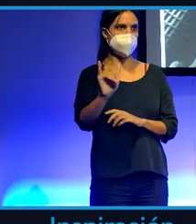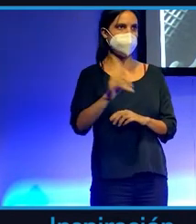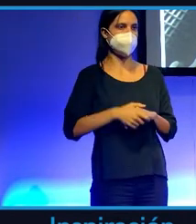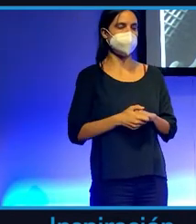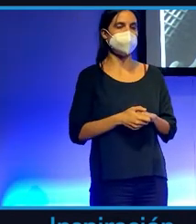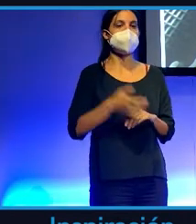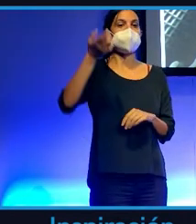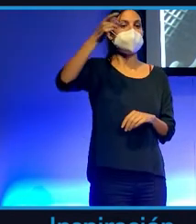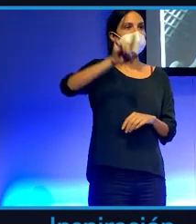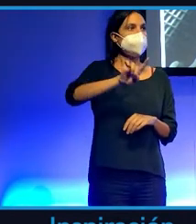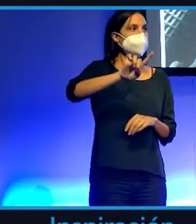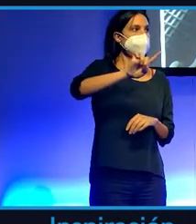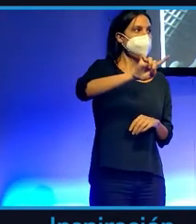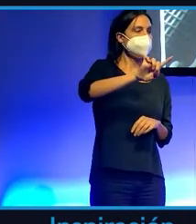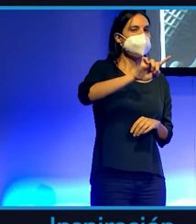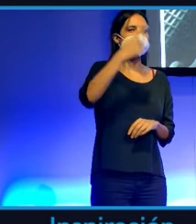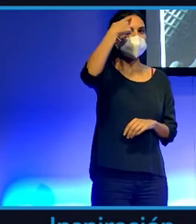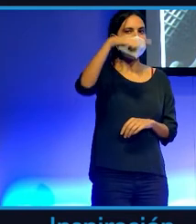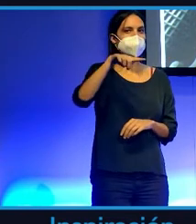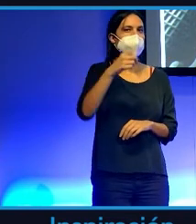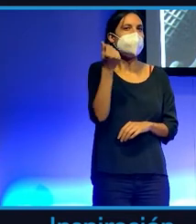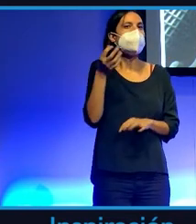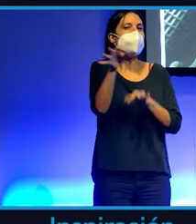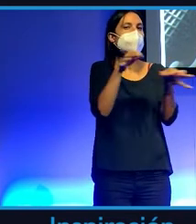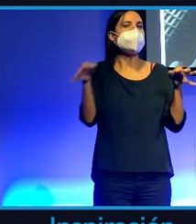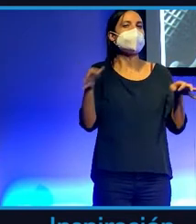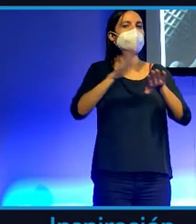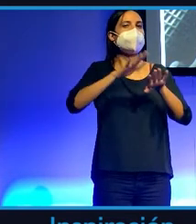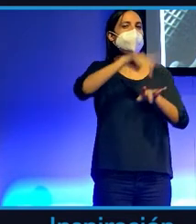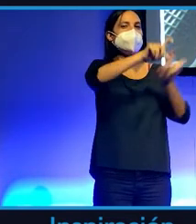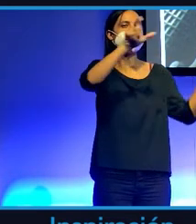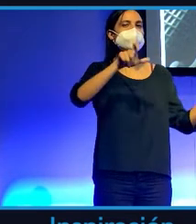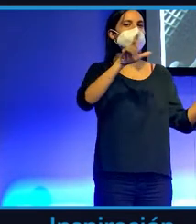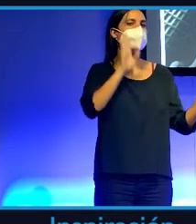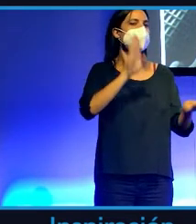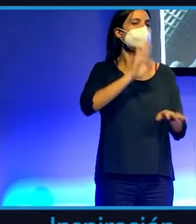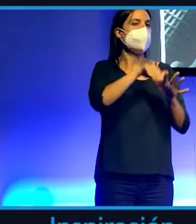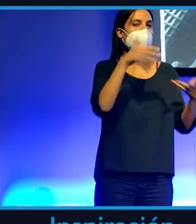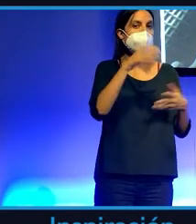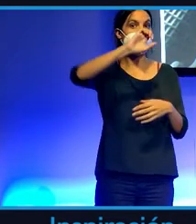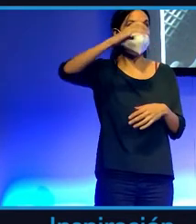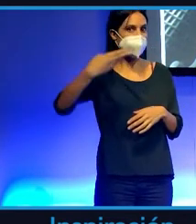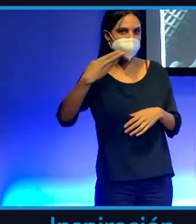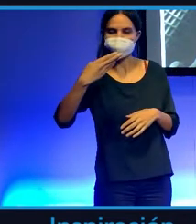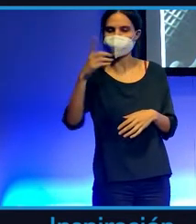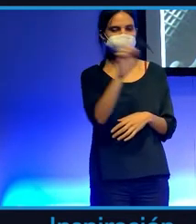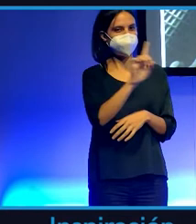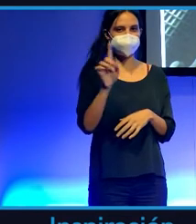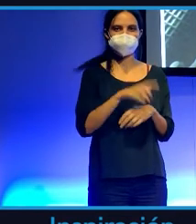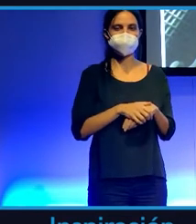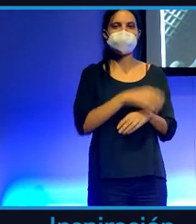de origen criminal y ¿sabéis con qué moneda qué moneda usan los criminales? Pues no usan Bitcoin. ¿Usan?